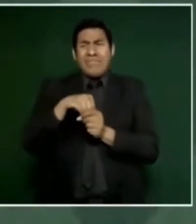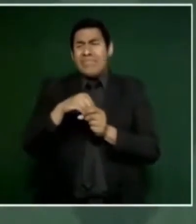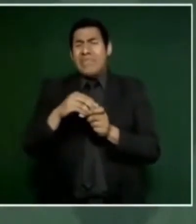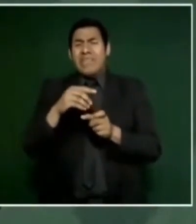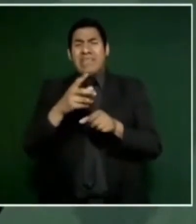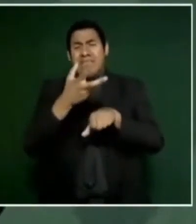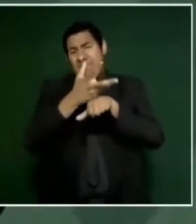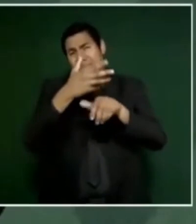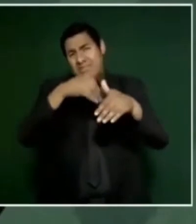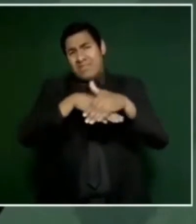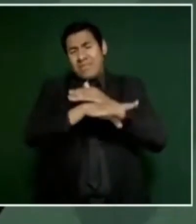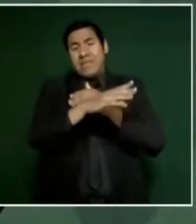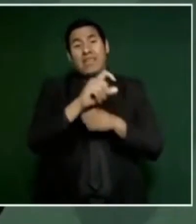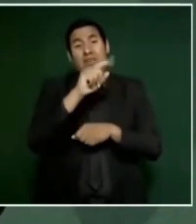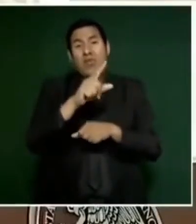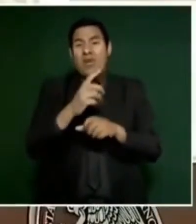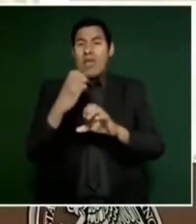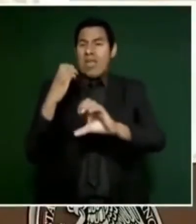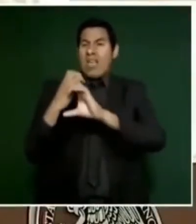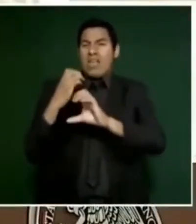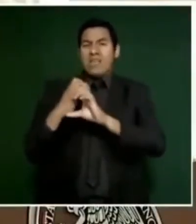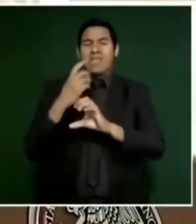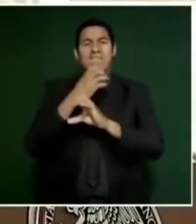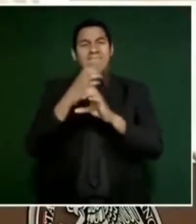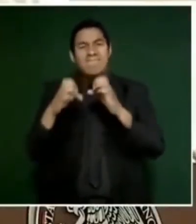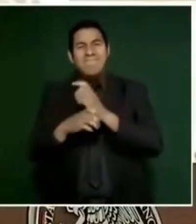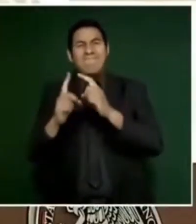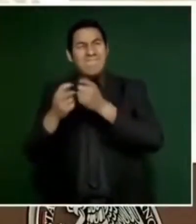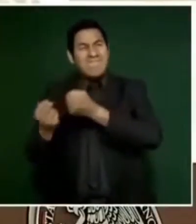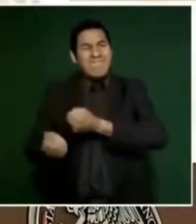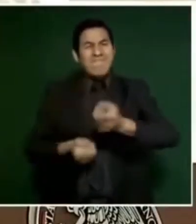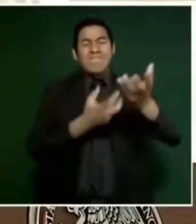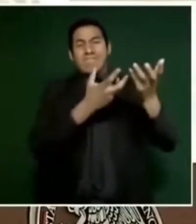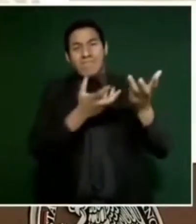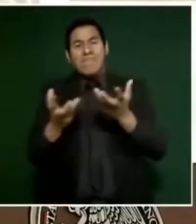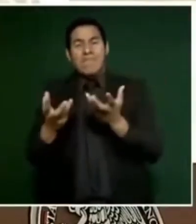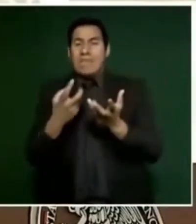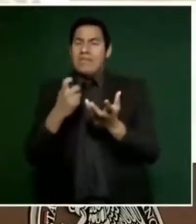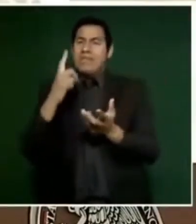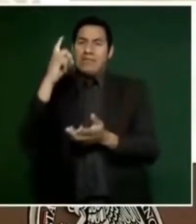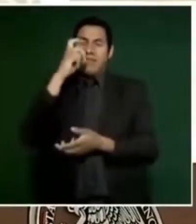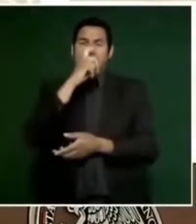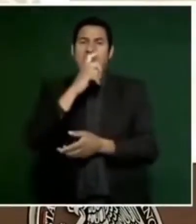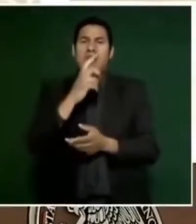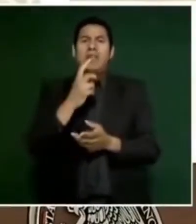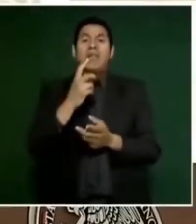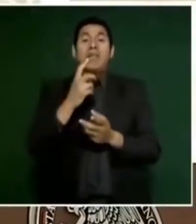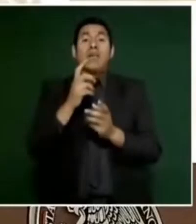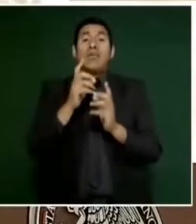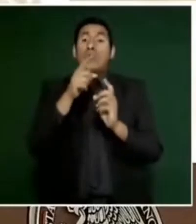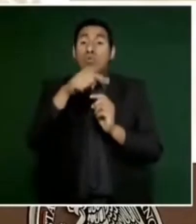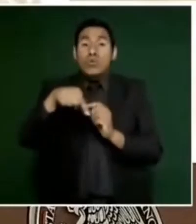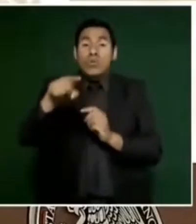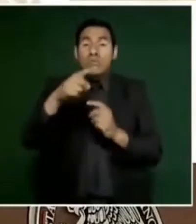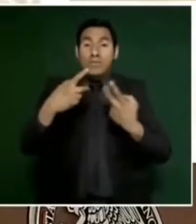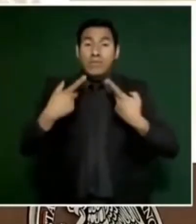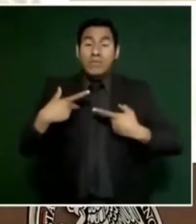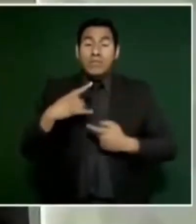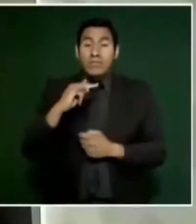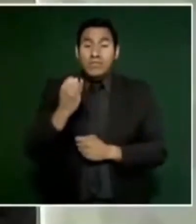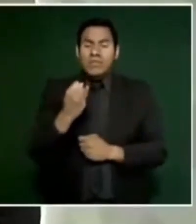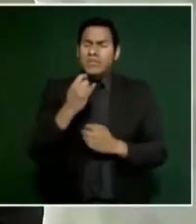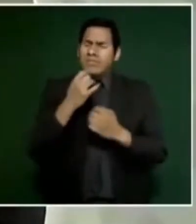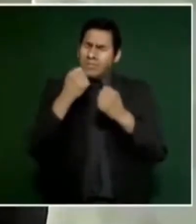frontera. Entonces, decirle a la gente de Tijuana que se está trabajando, que desde luego